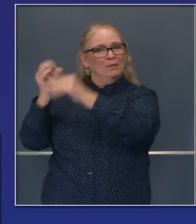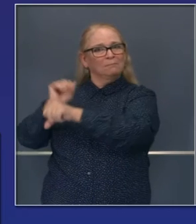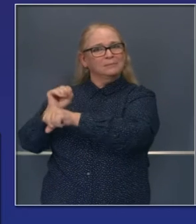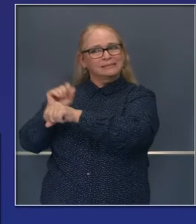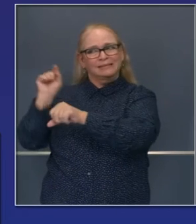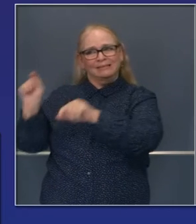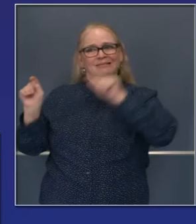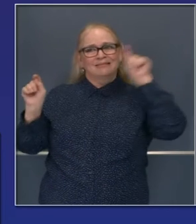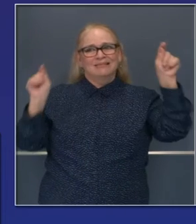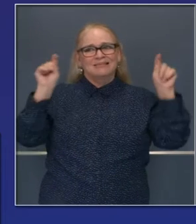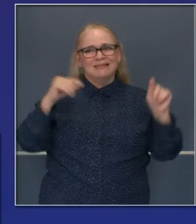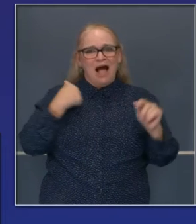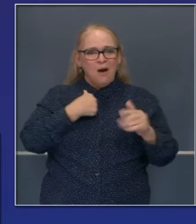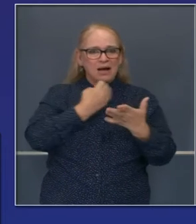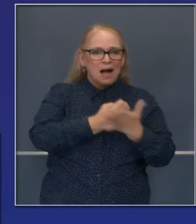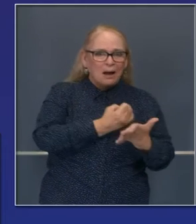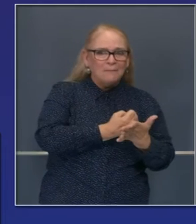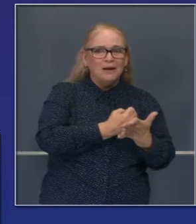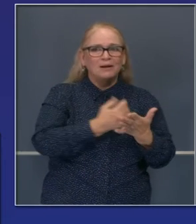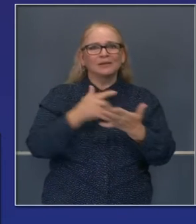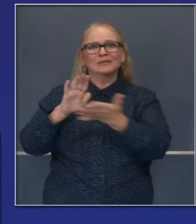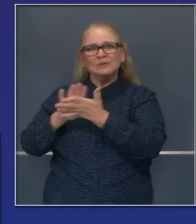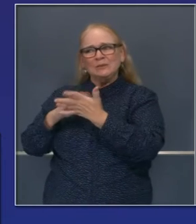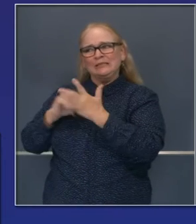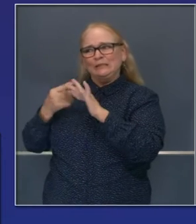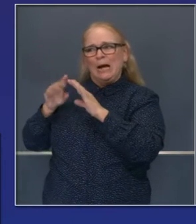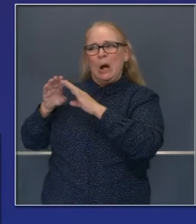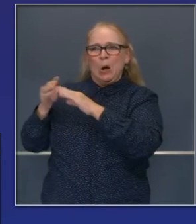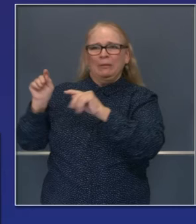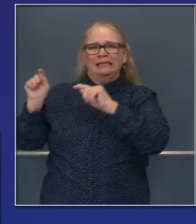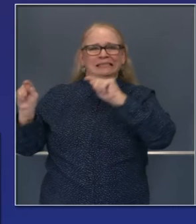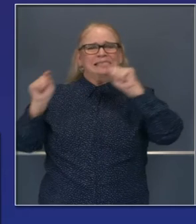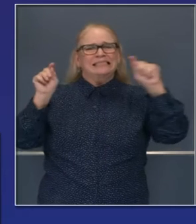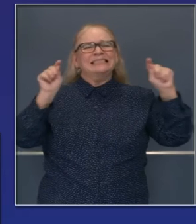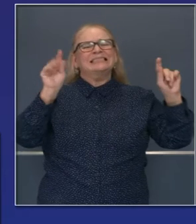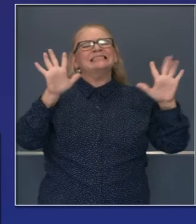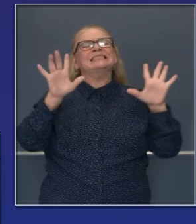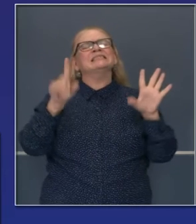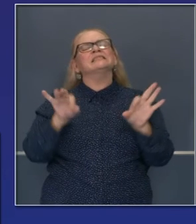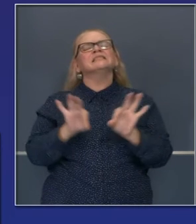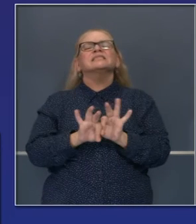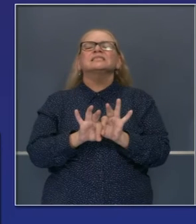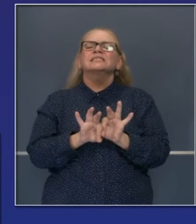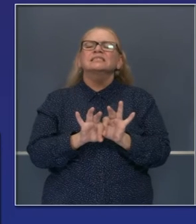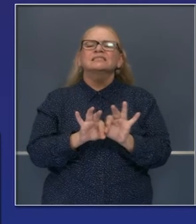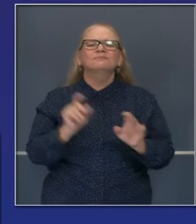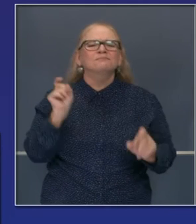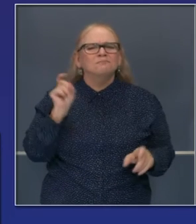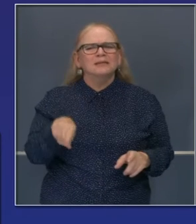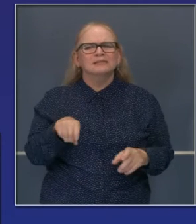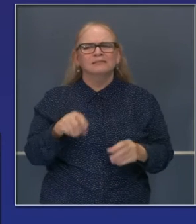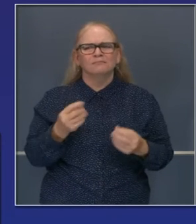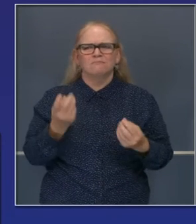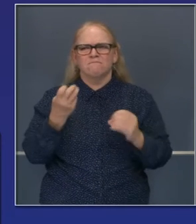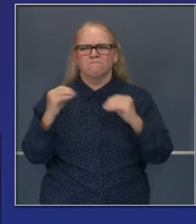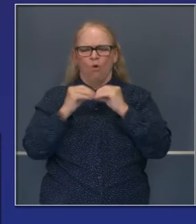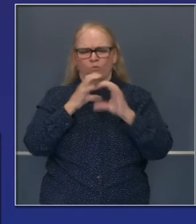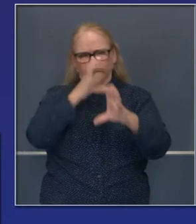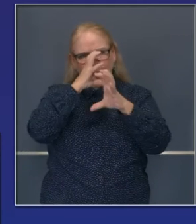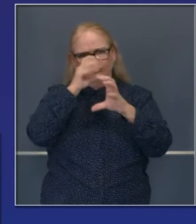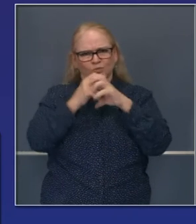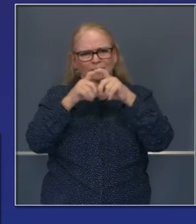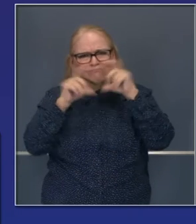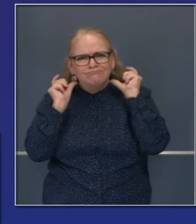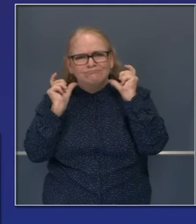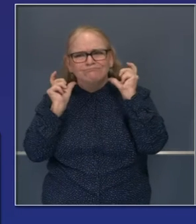comunidad, al abrir más y más escuelas en el estado de California, también invariablemente tenemos que aumentar nuestros esfuerzos